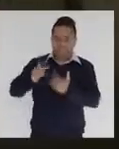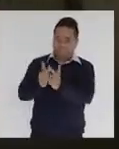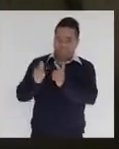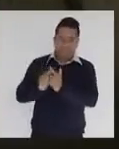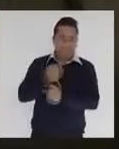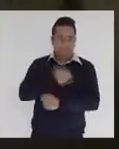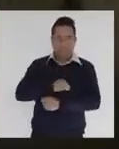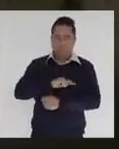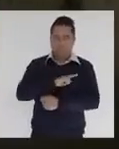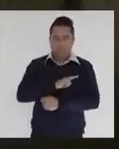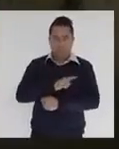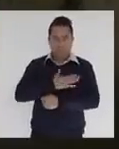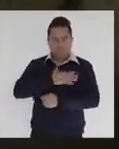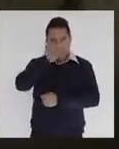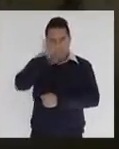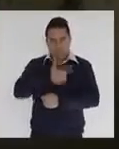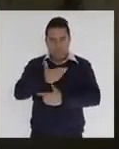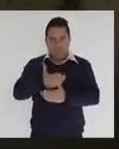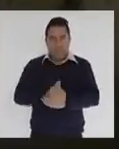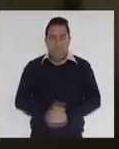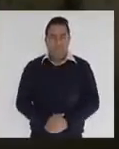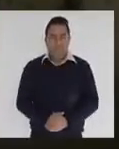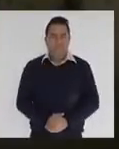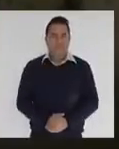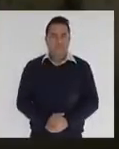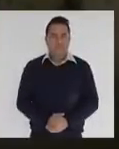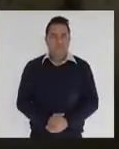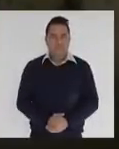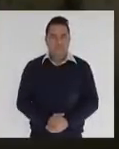al sector salud. Buenas noches.